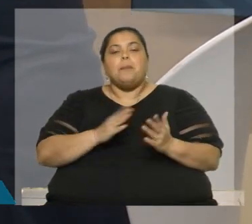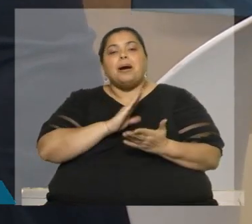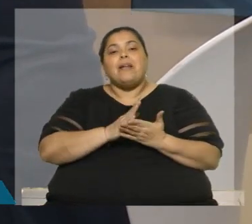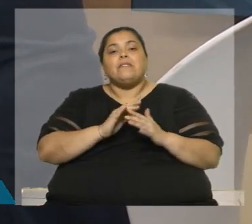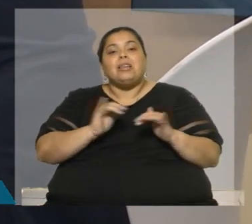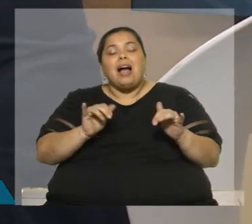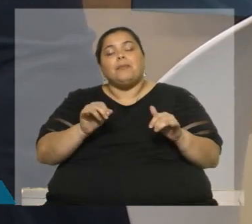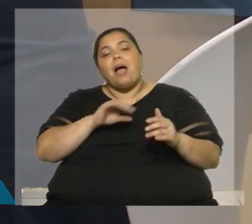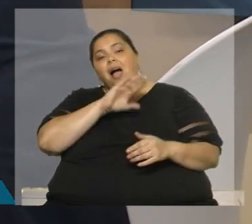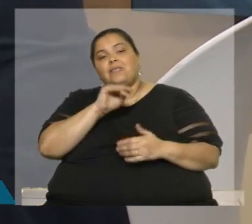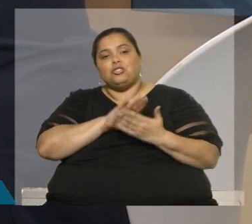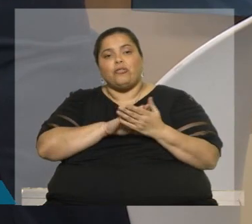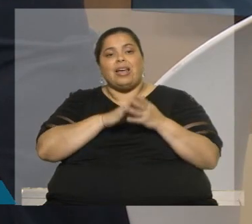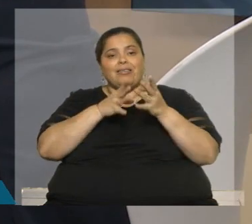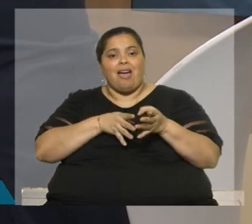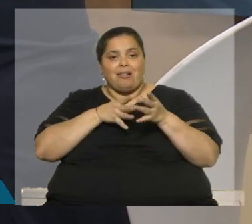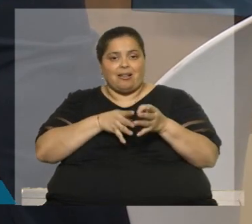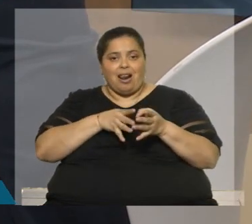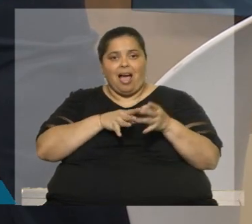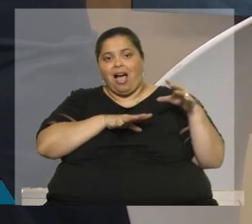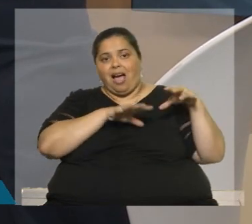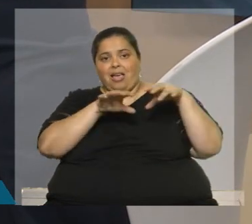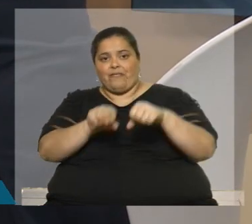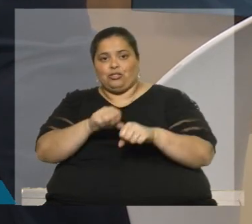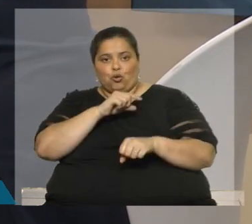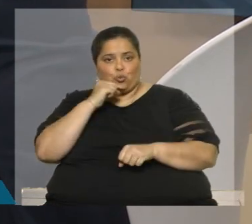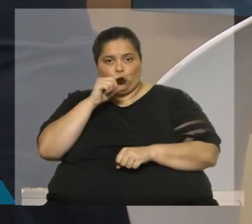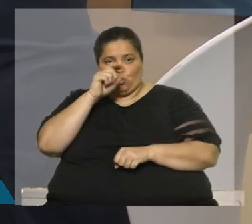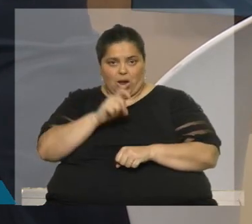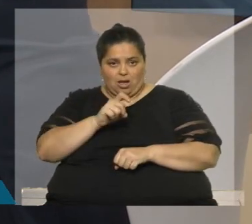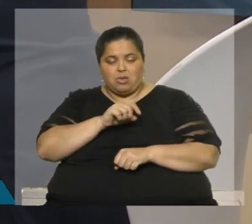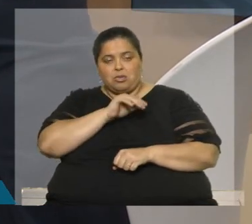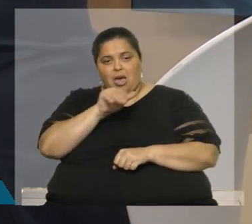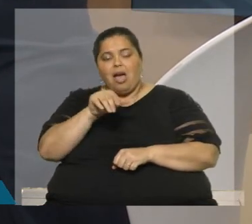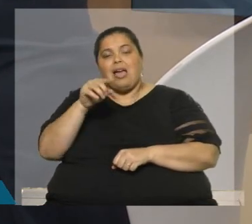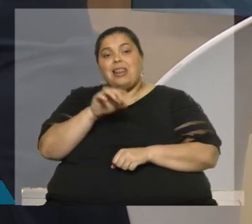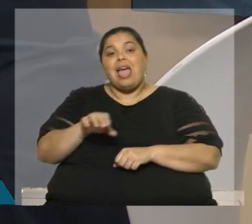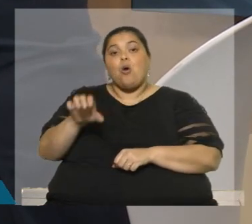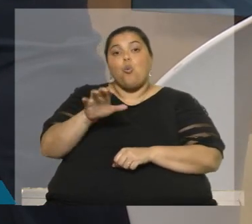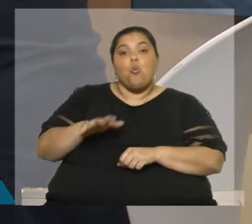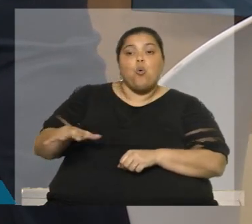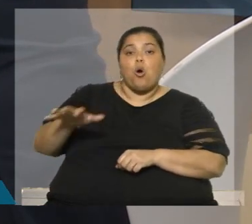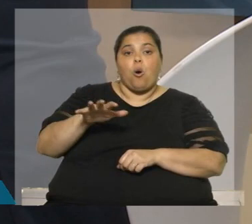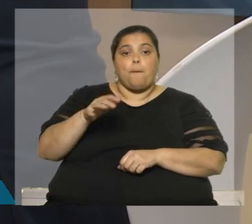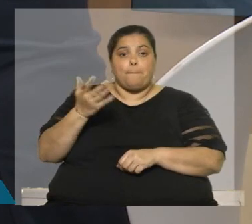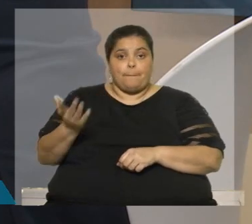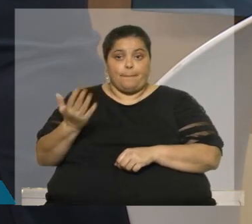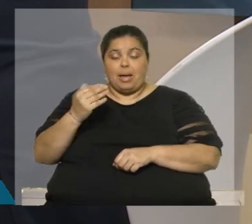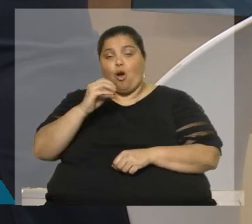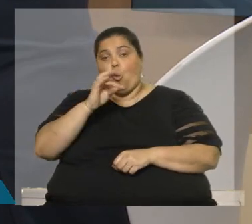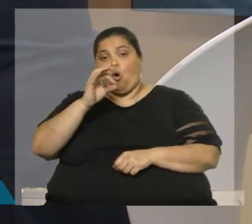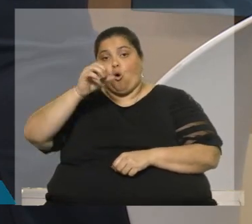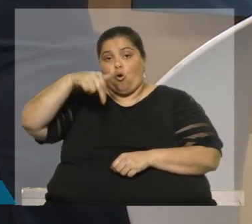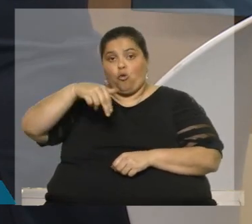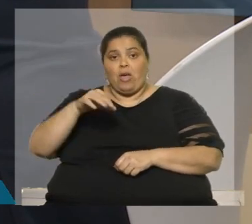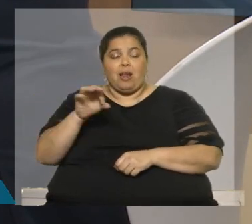la guerra tras la invasión de Rusia a Ucrania, en Europa en particular, ¿usted cree que, porque Europa, con la OTAN y todos